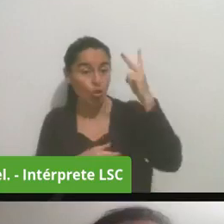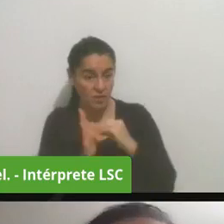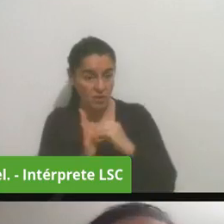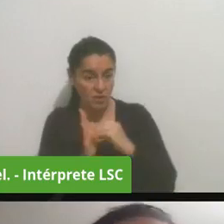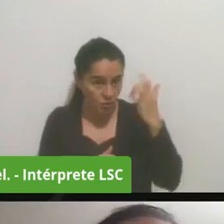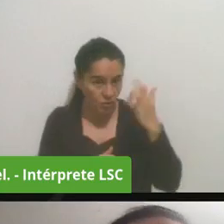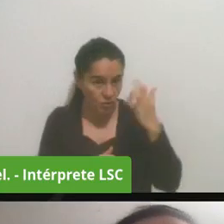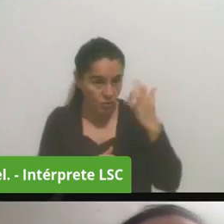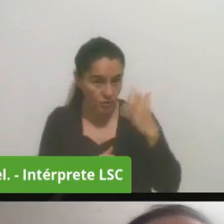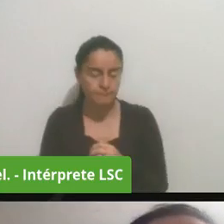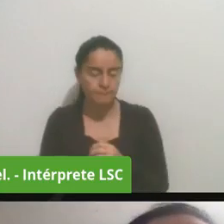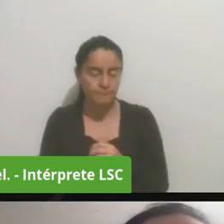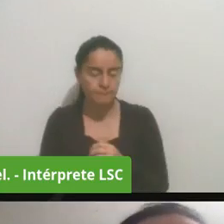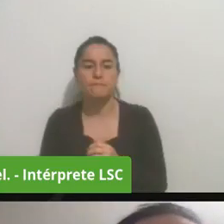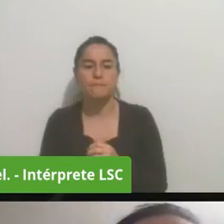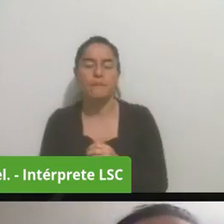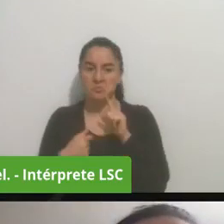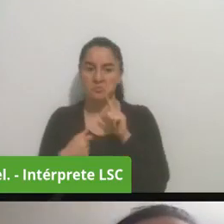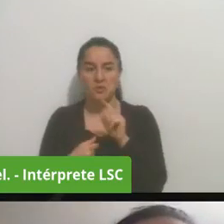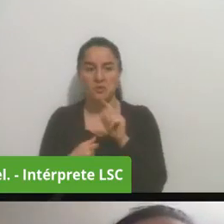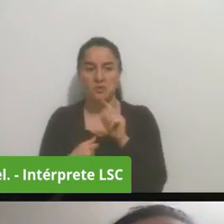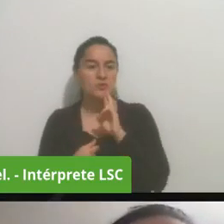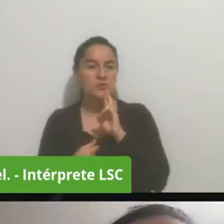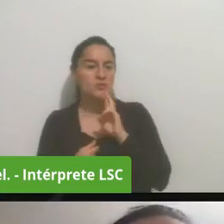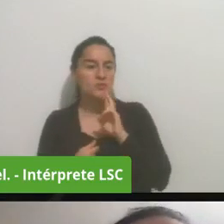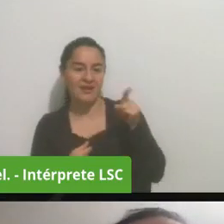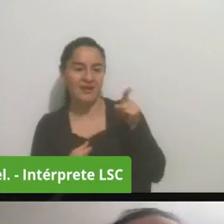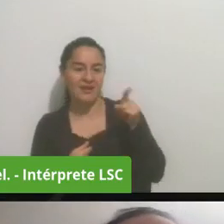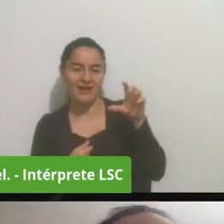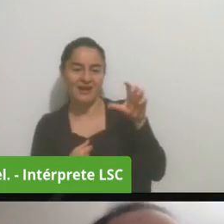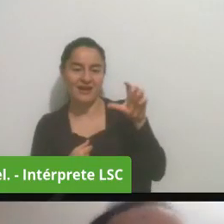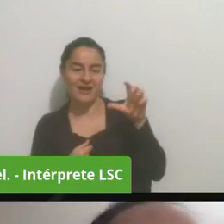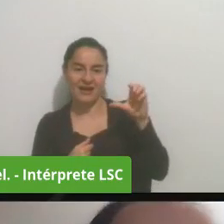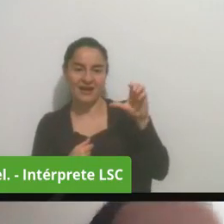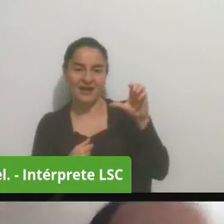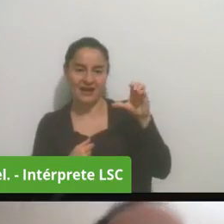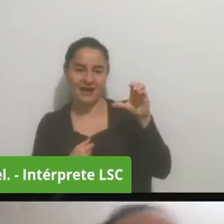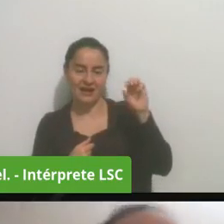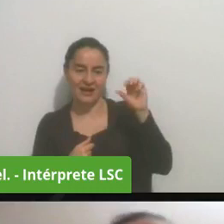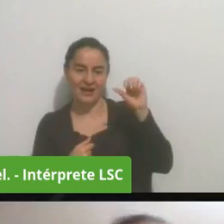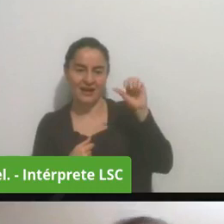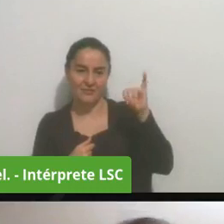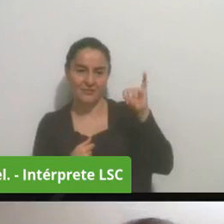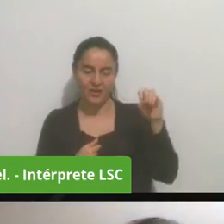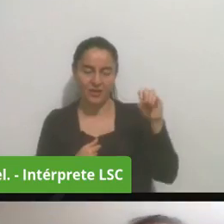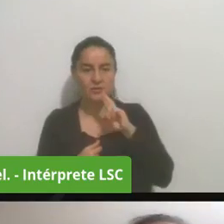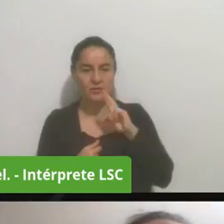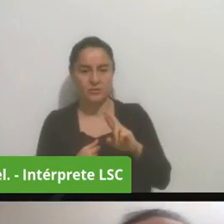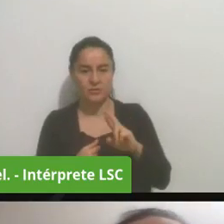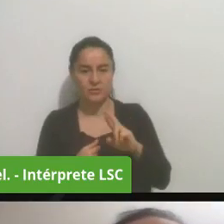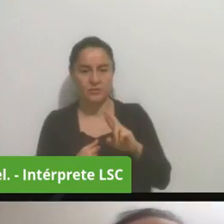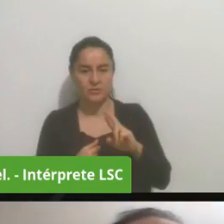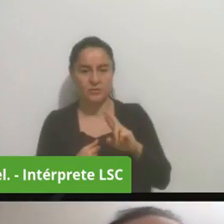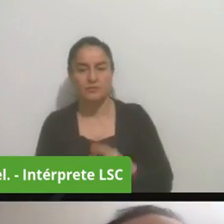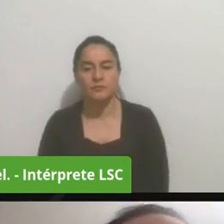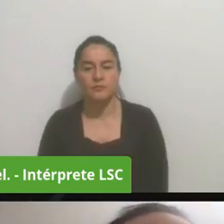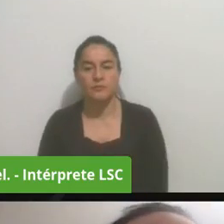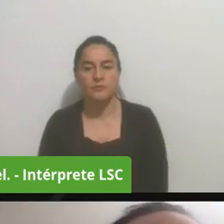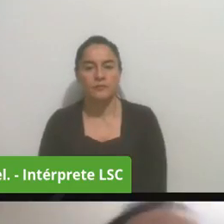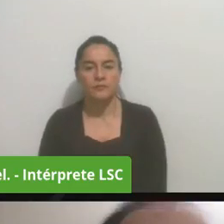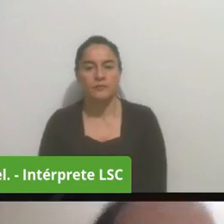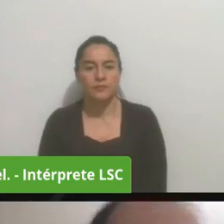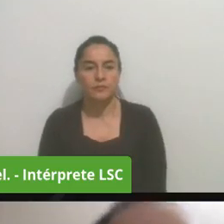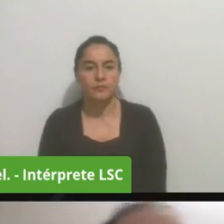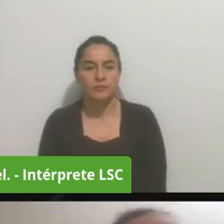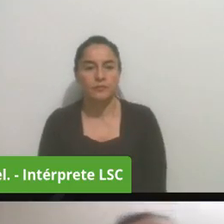camilo entonces nos ayuda con esta pregunta mira lo que pasa y lo que ocurre es que cuando